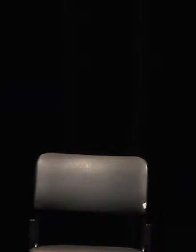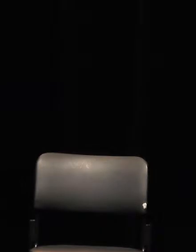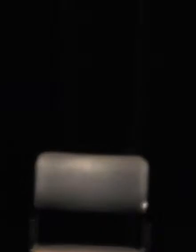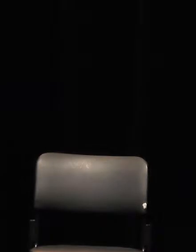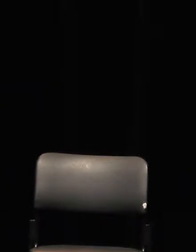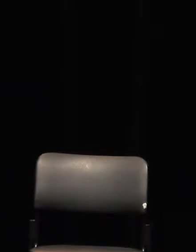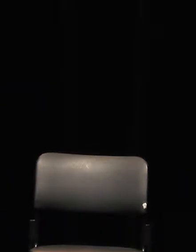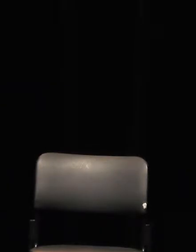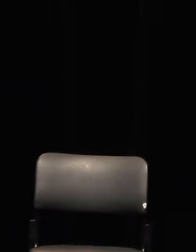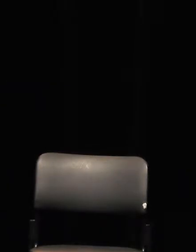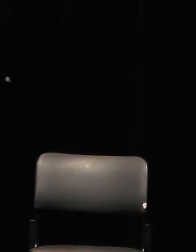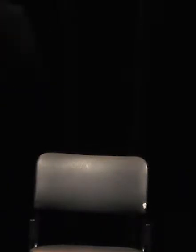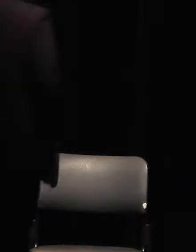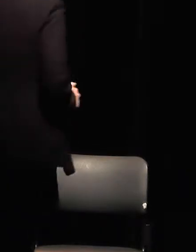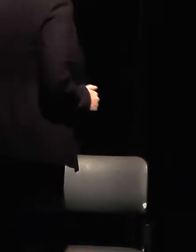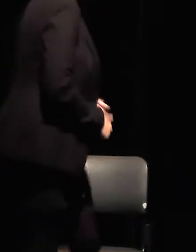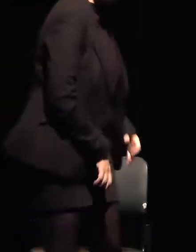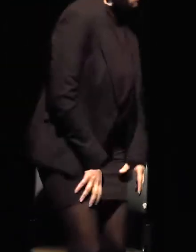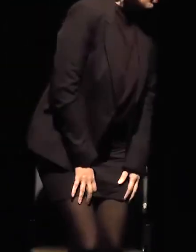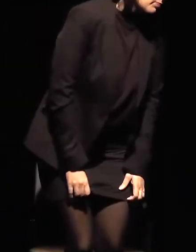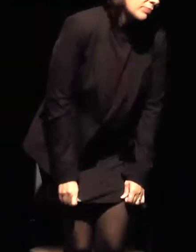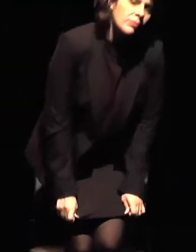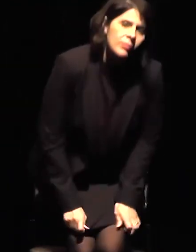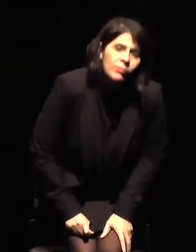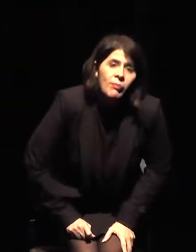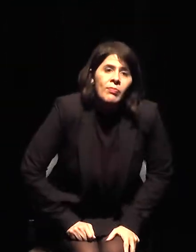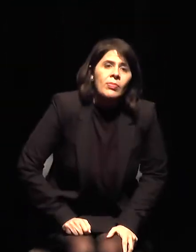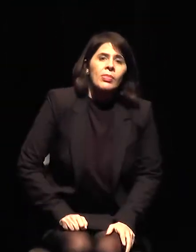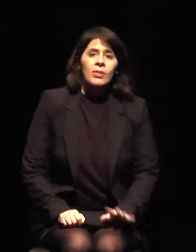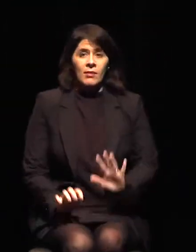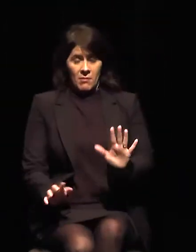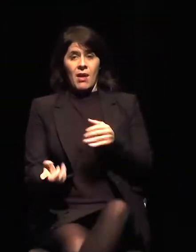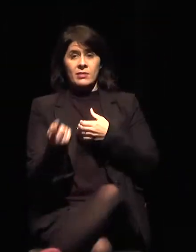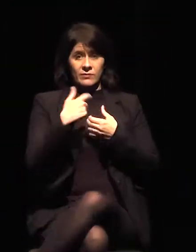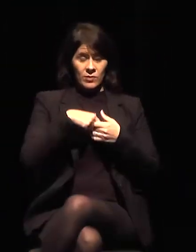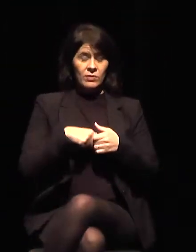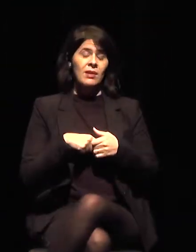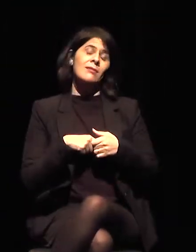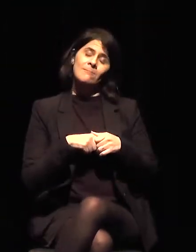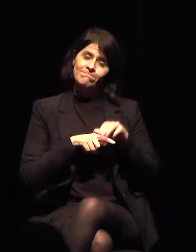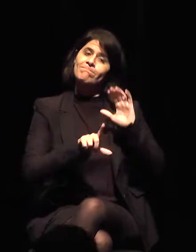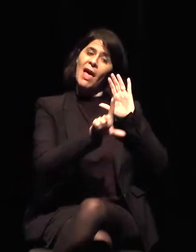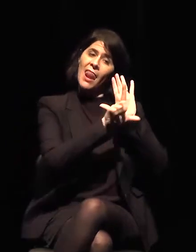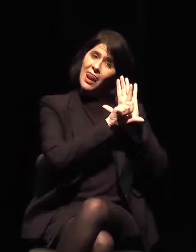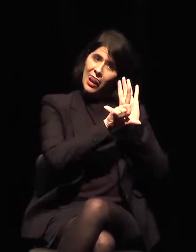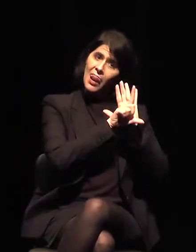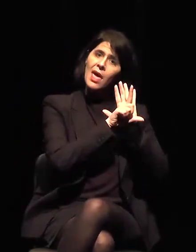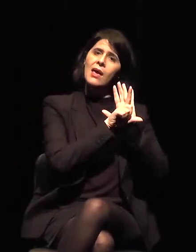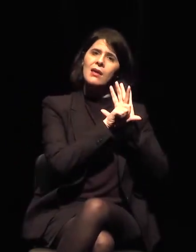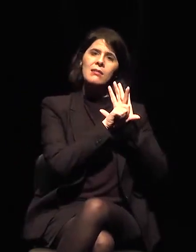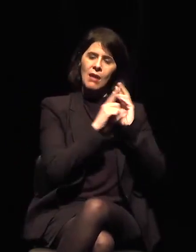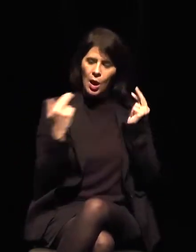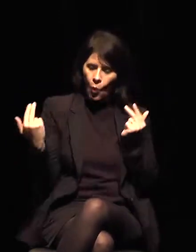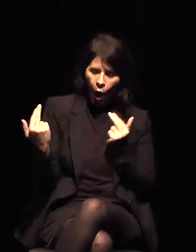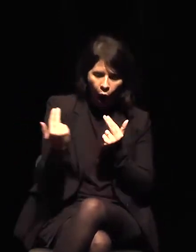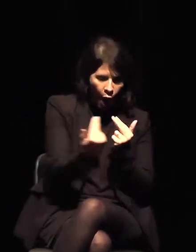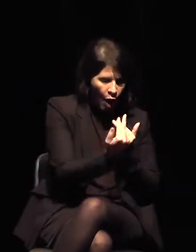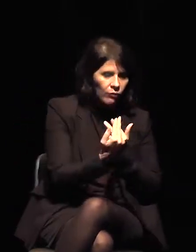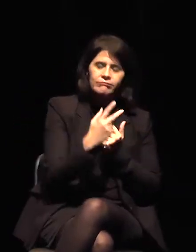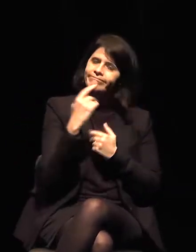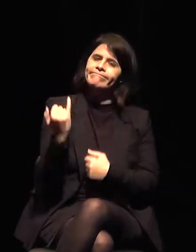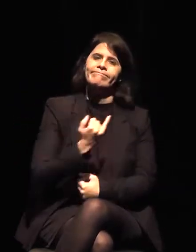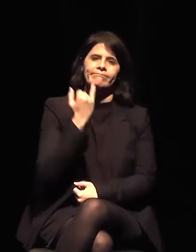El hacer compatibles las normativas es fundamental, porque es diferente de decir nos robaron una obra y